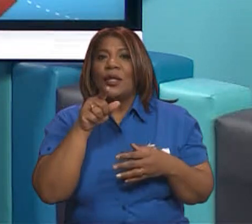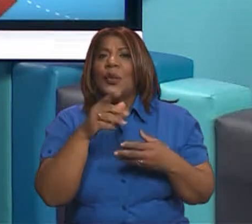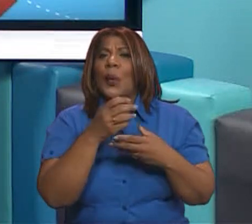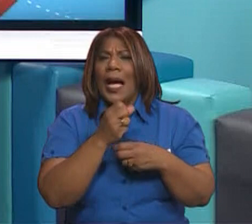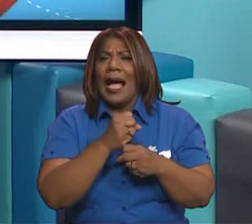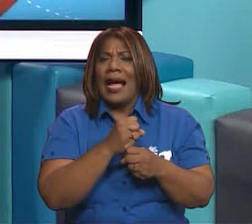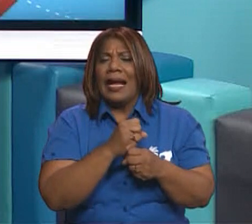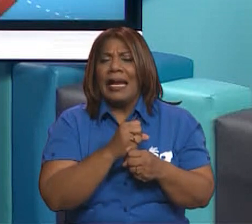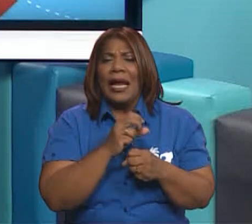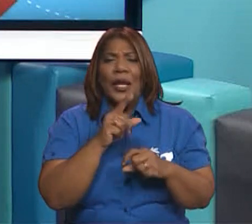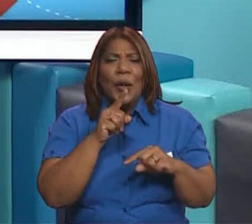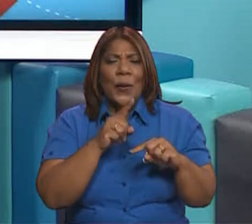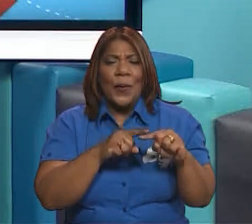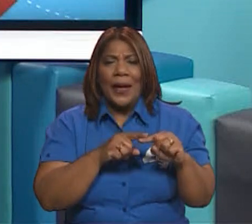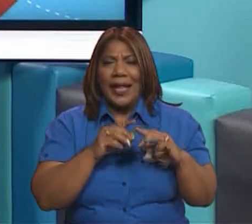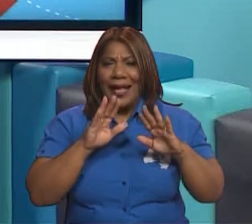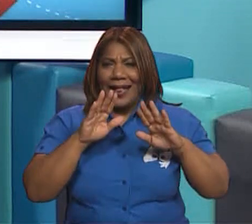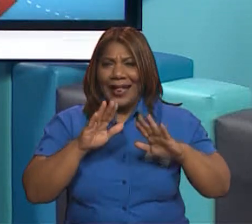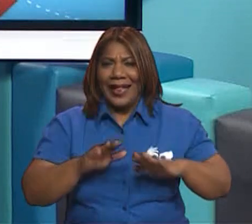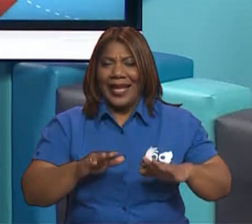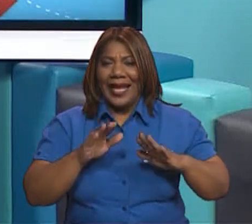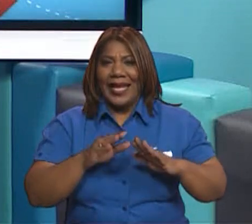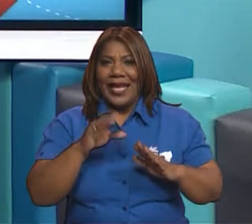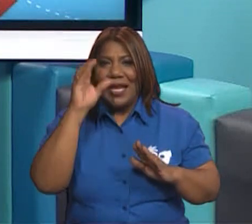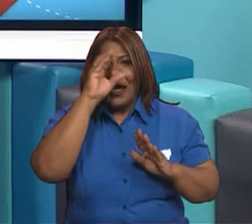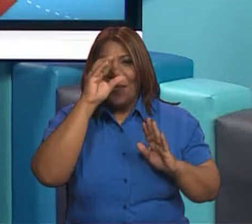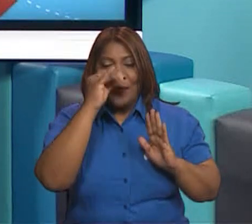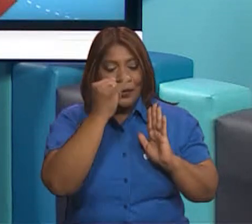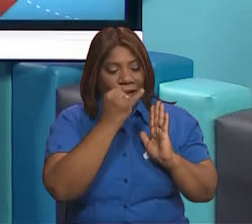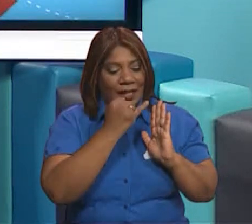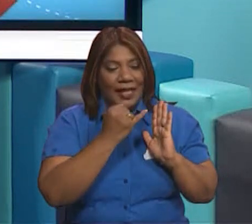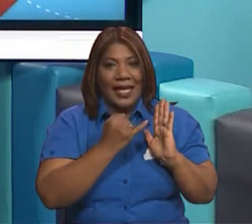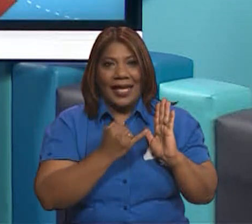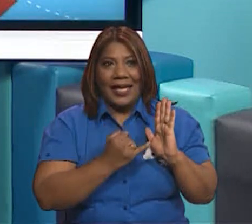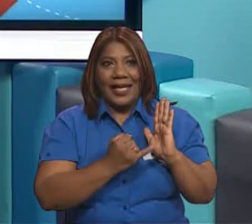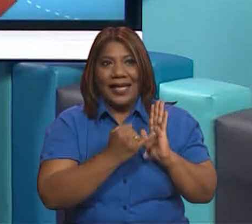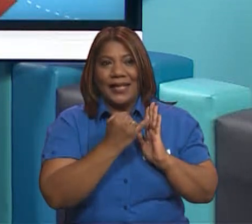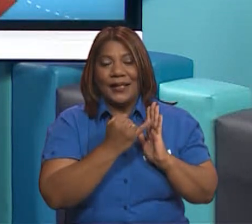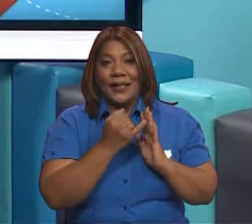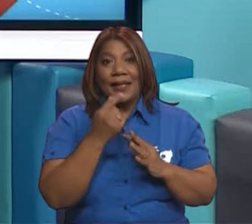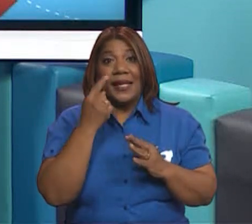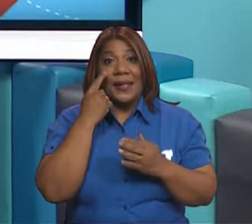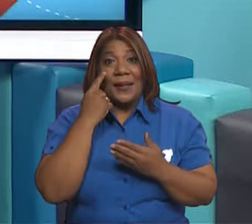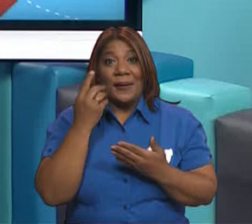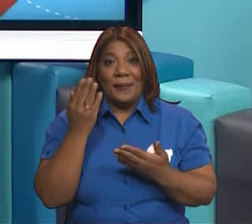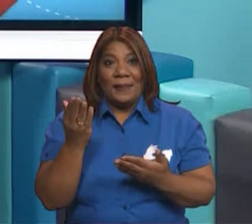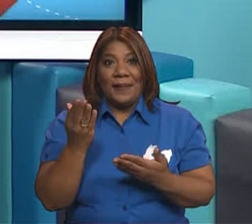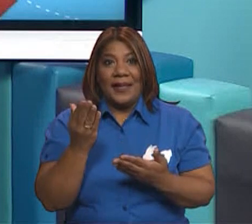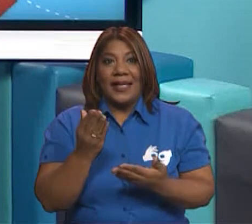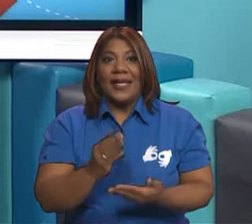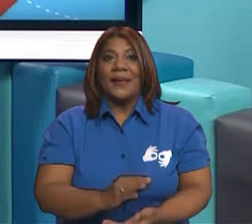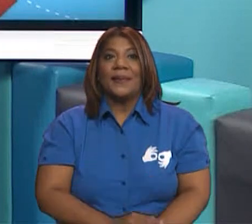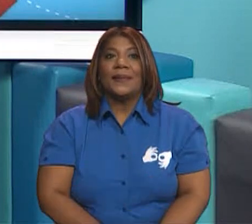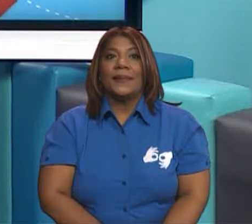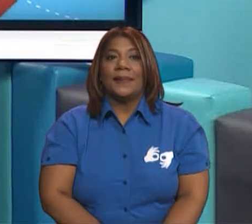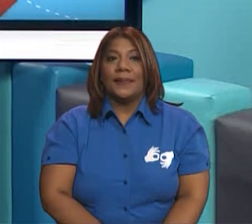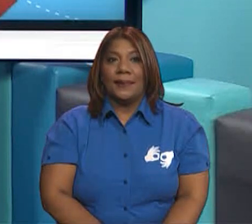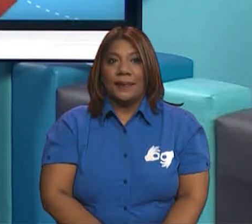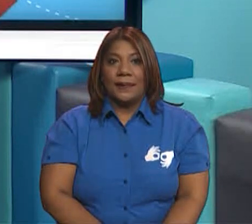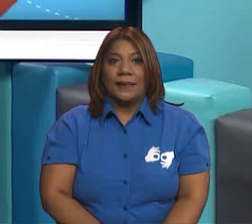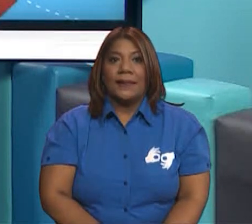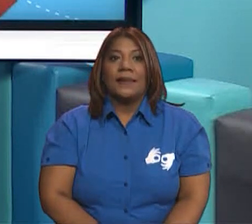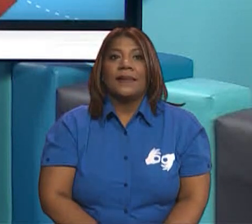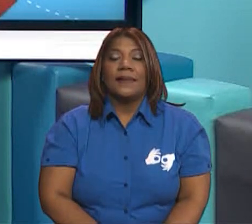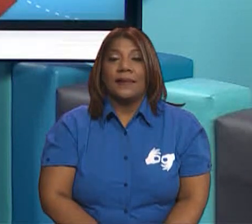misma actividad desde casa. ¿Cómo lo vamos a hacer? Bueno, vamos a estar atentos a las siguientes consignas que